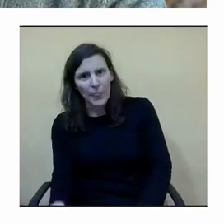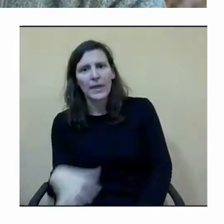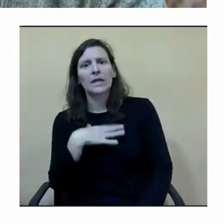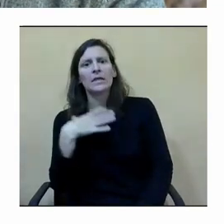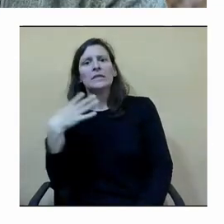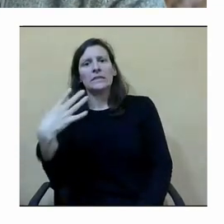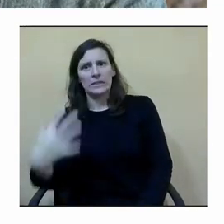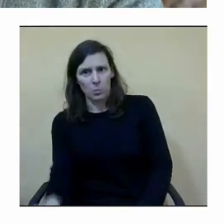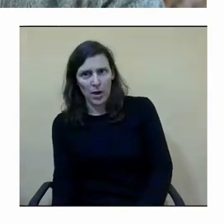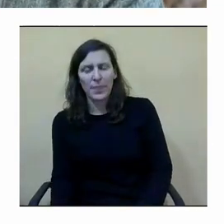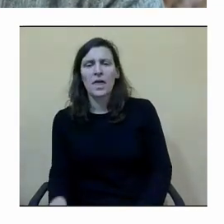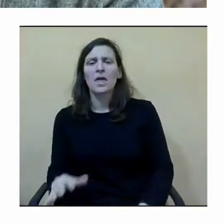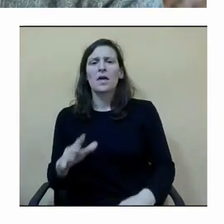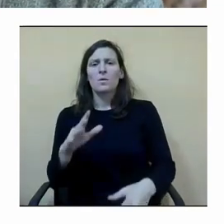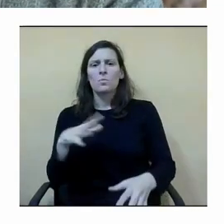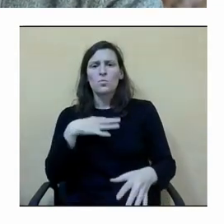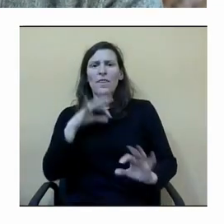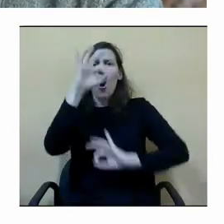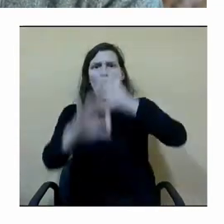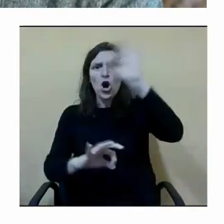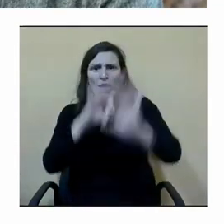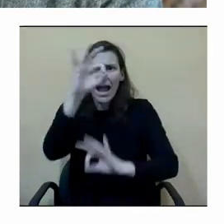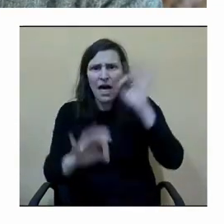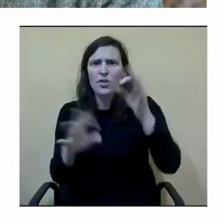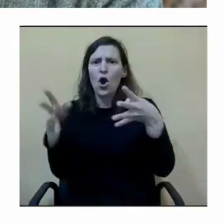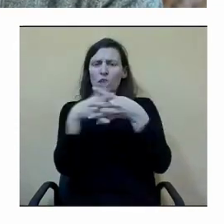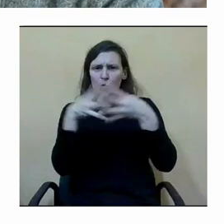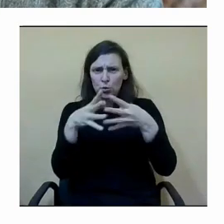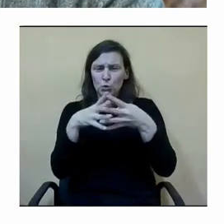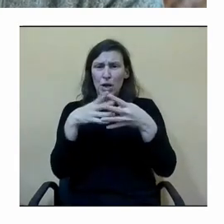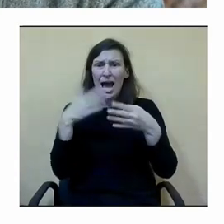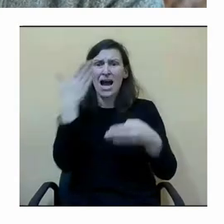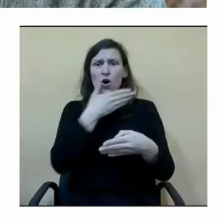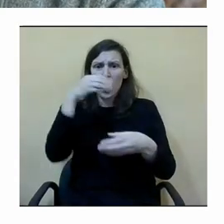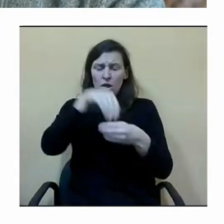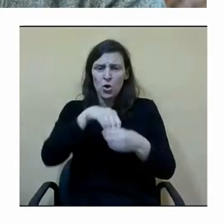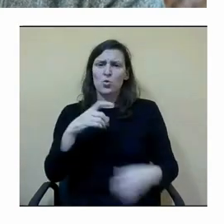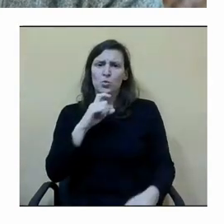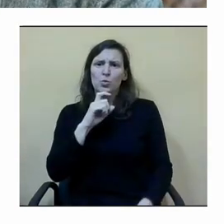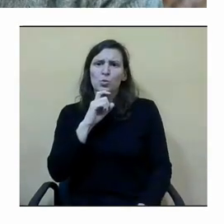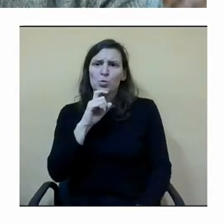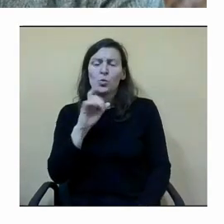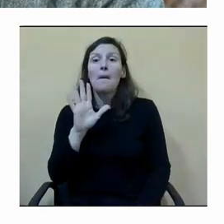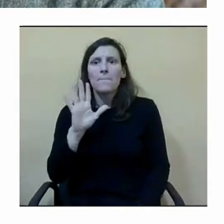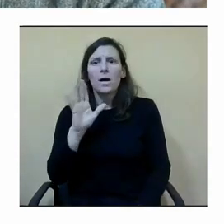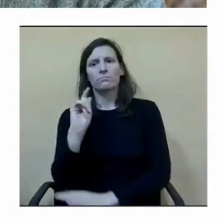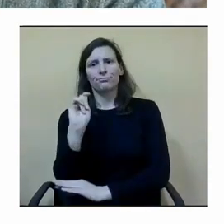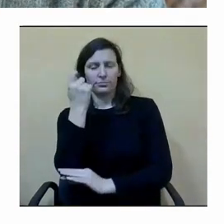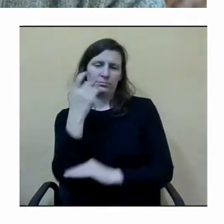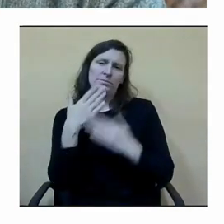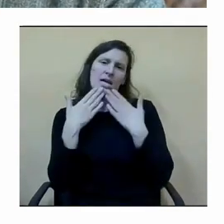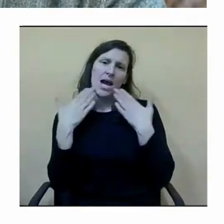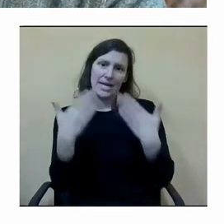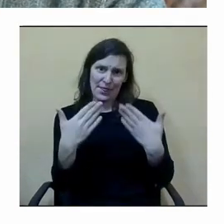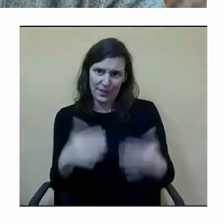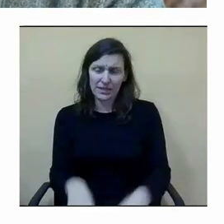ordenación y una estructura educativa compleja como la que tenéis y sin duda alguna eso es muy importante yo querría